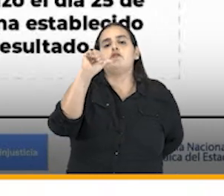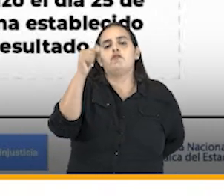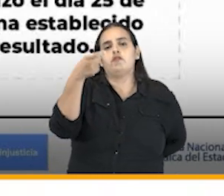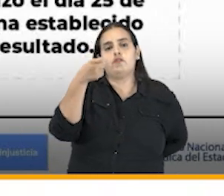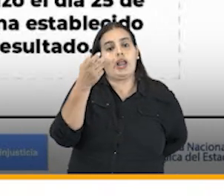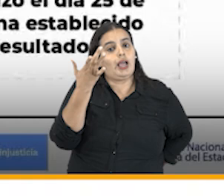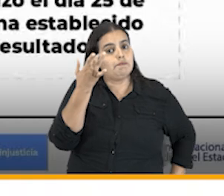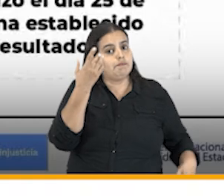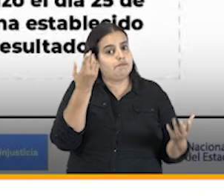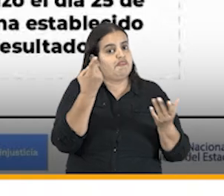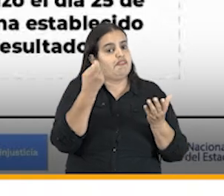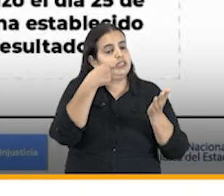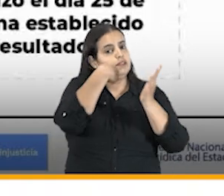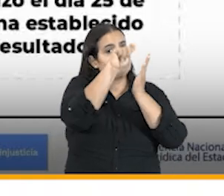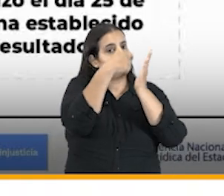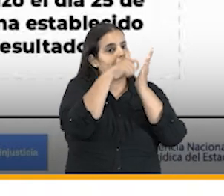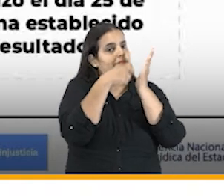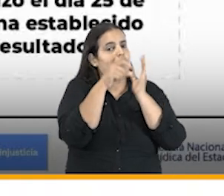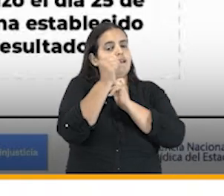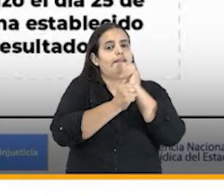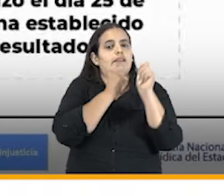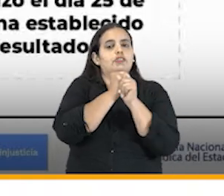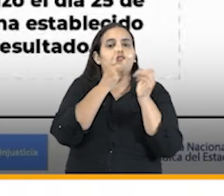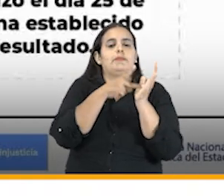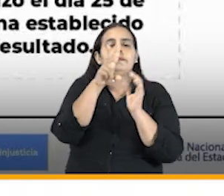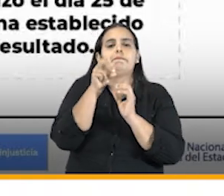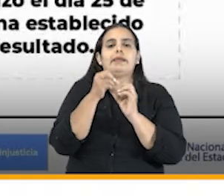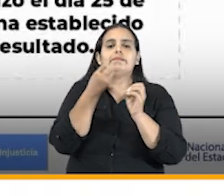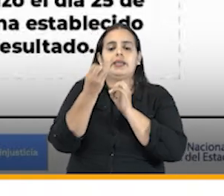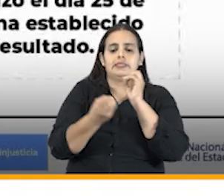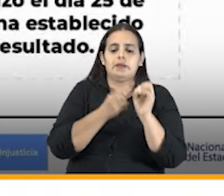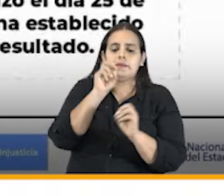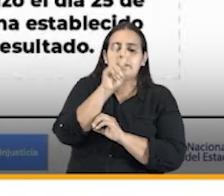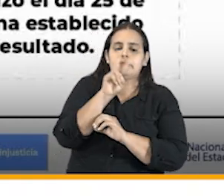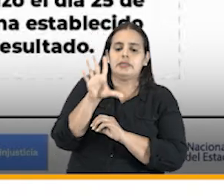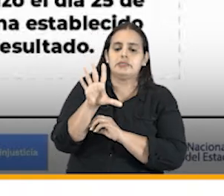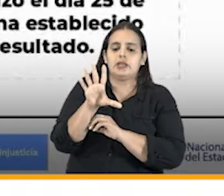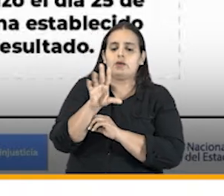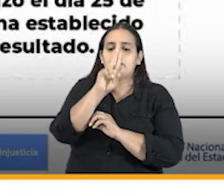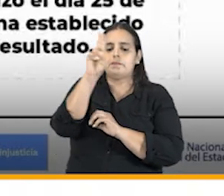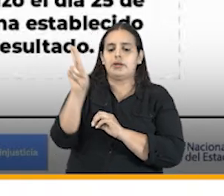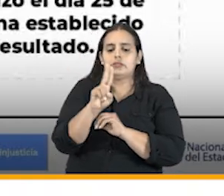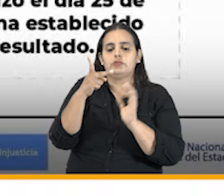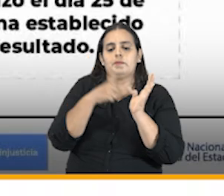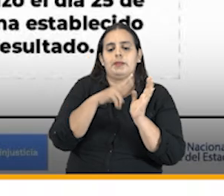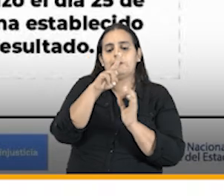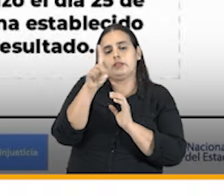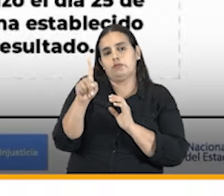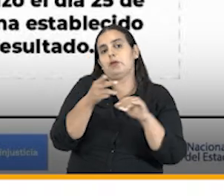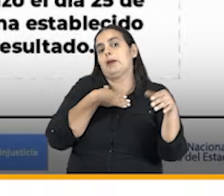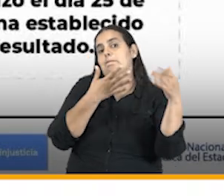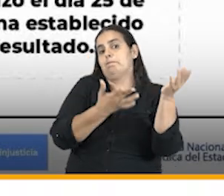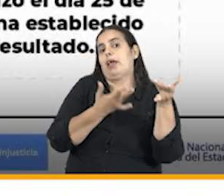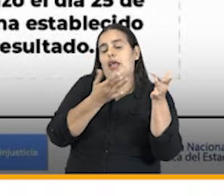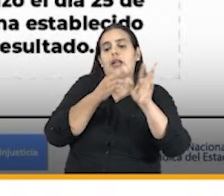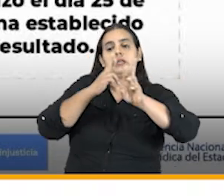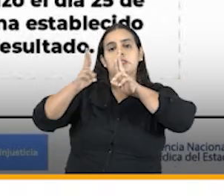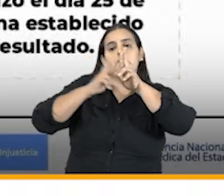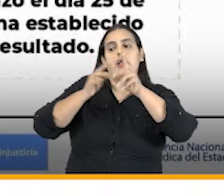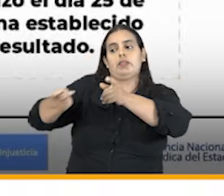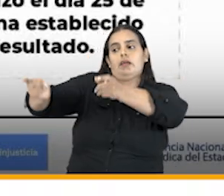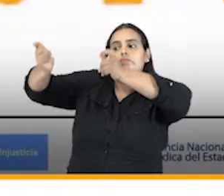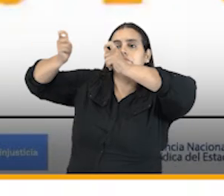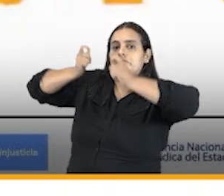calificaciones del FURAC para la vigencia 2020 se realizó el 25 de marzo del 2021 y estamos a la espera